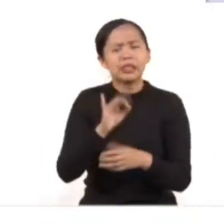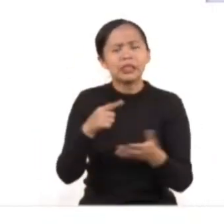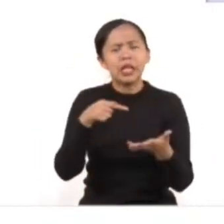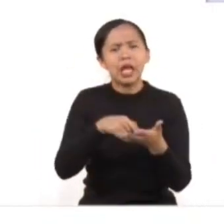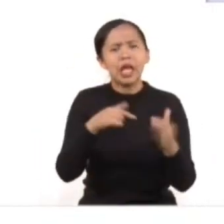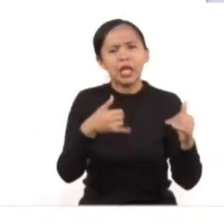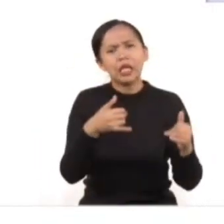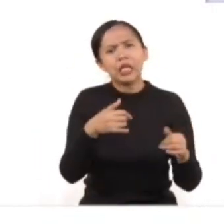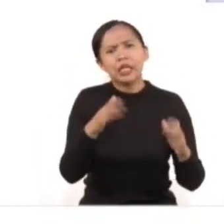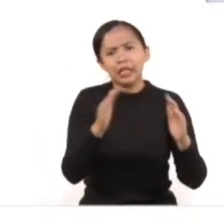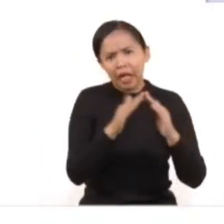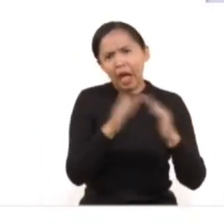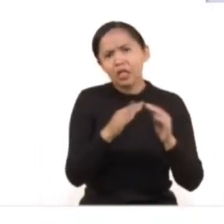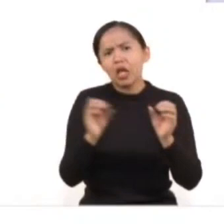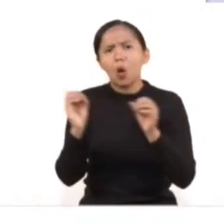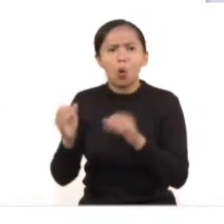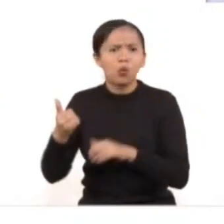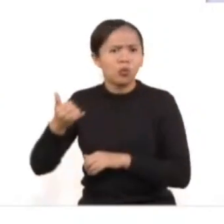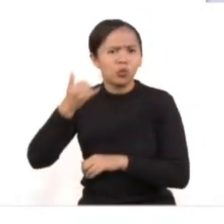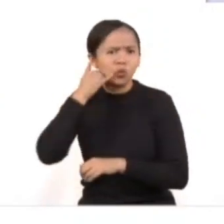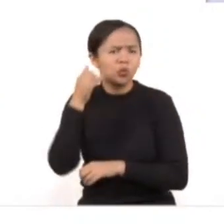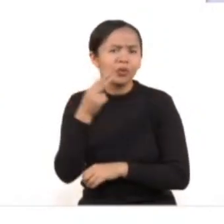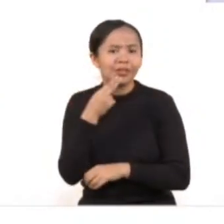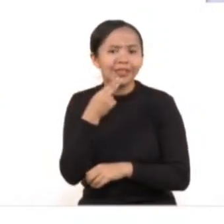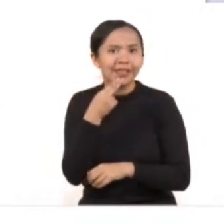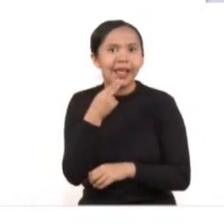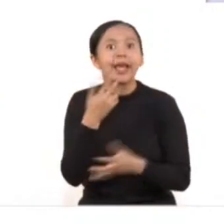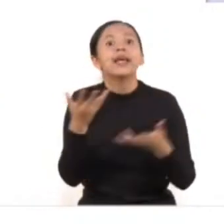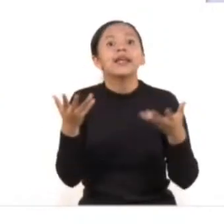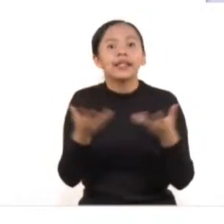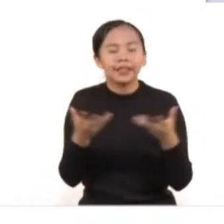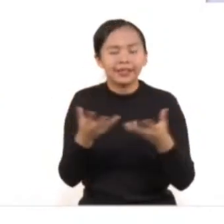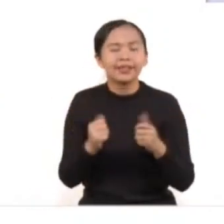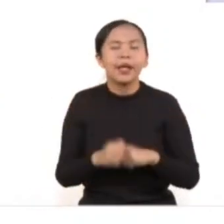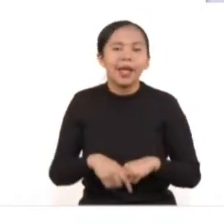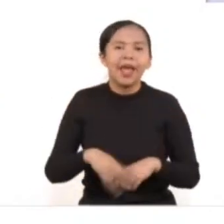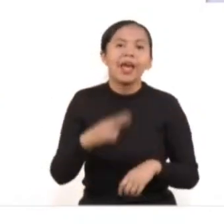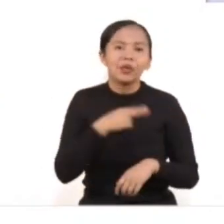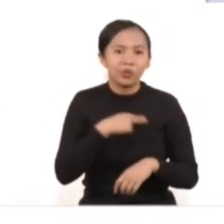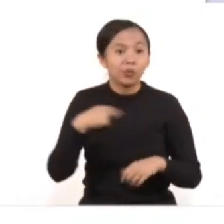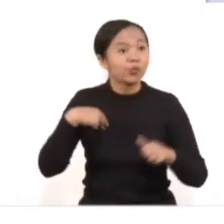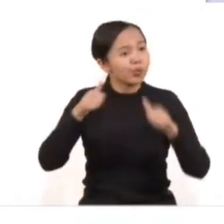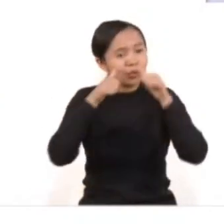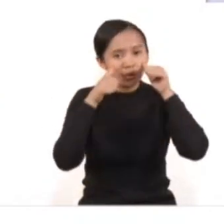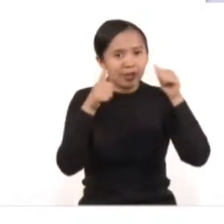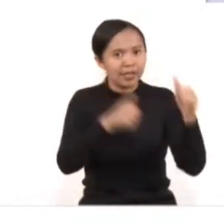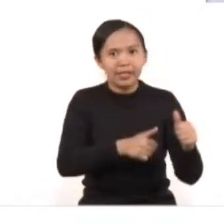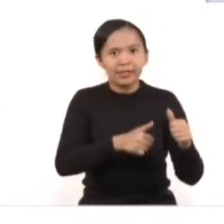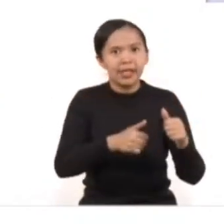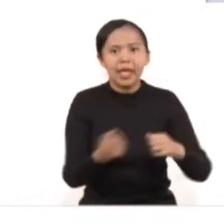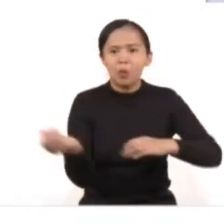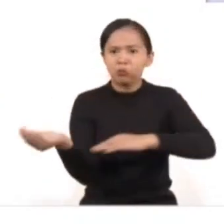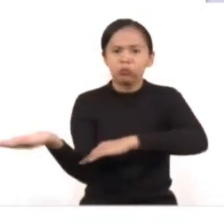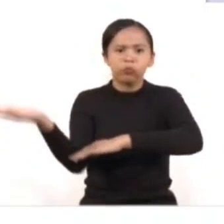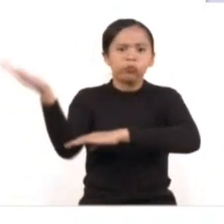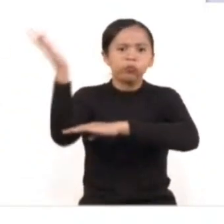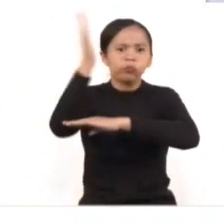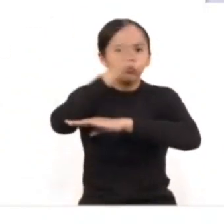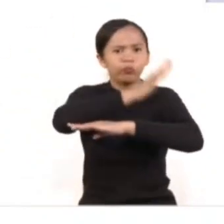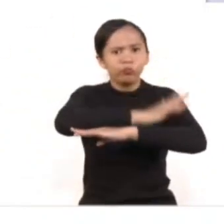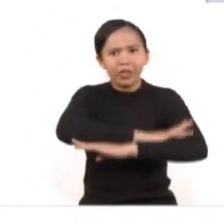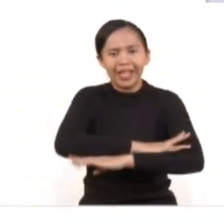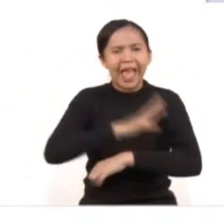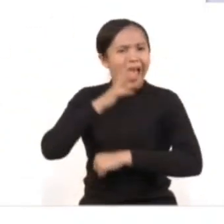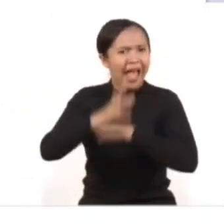se activa un protocolo de atención y seguimiento integral y contestamos las 24 horas del día, los